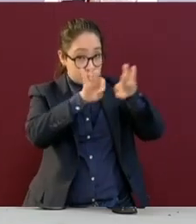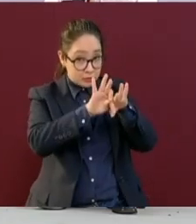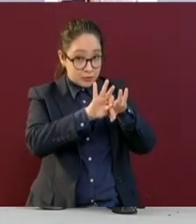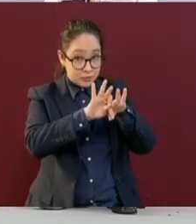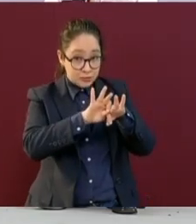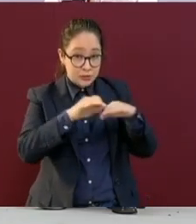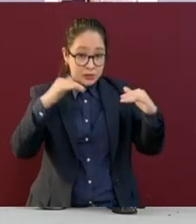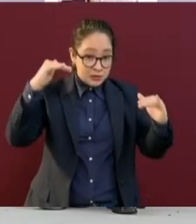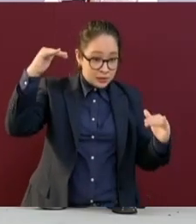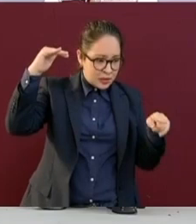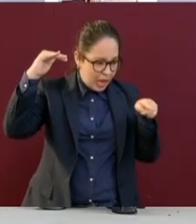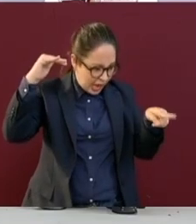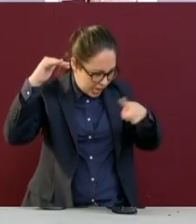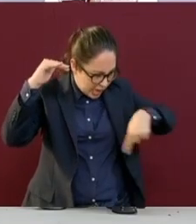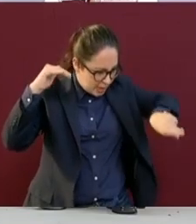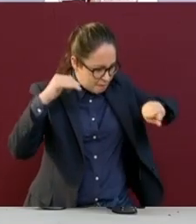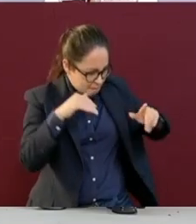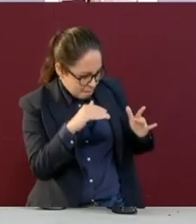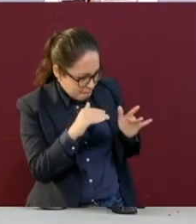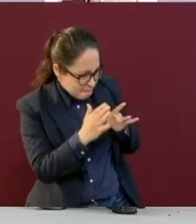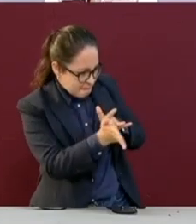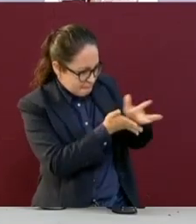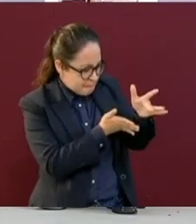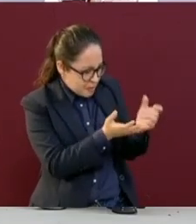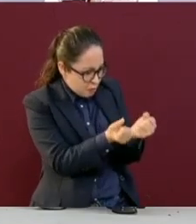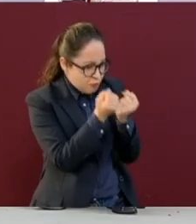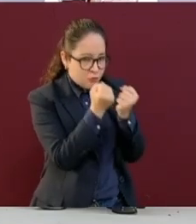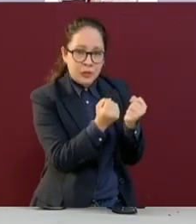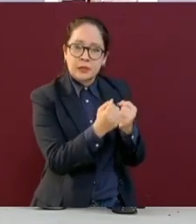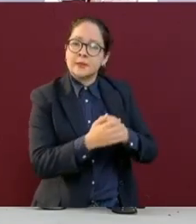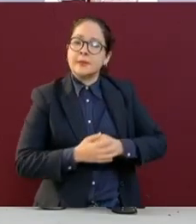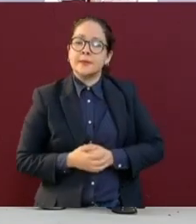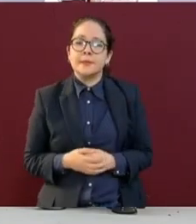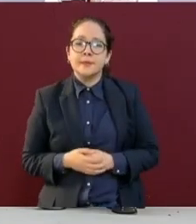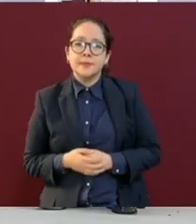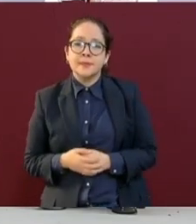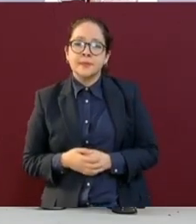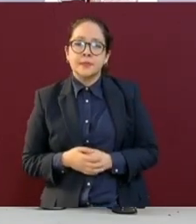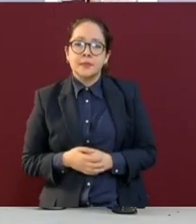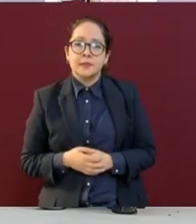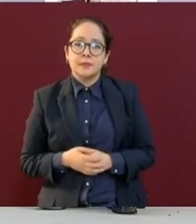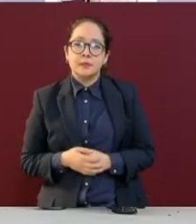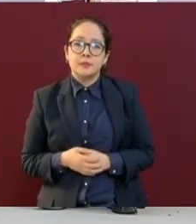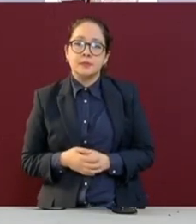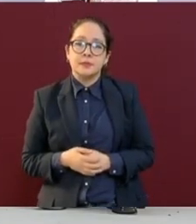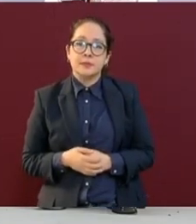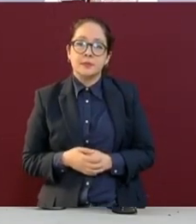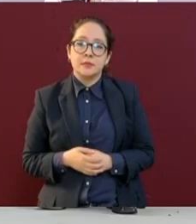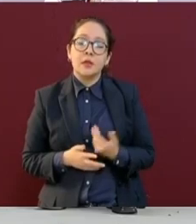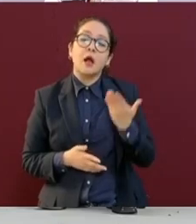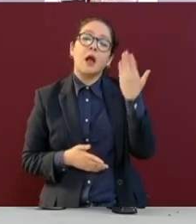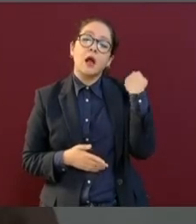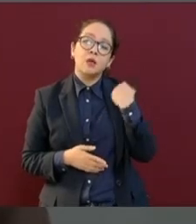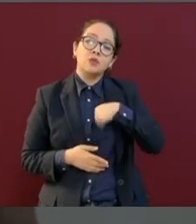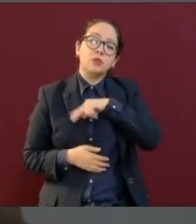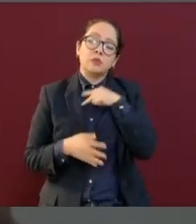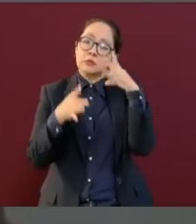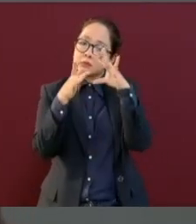Pusimos el énfasis en que todos los programas sociales